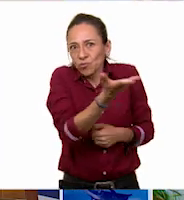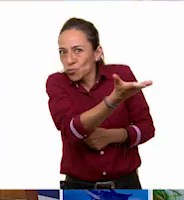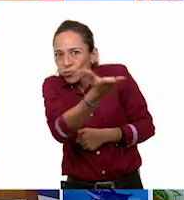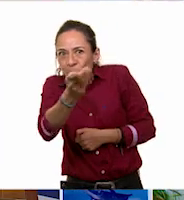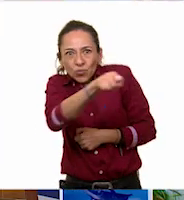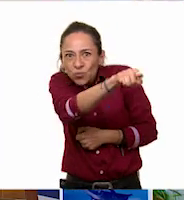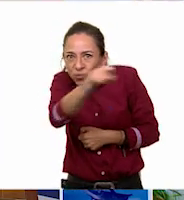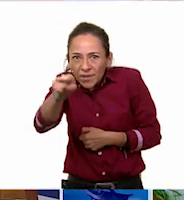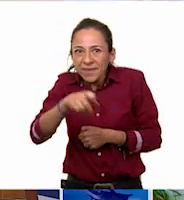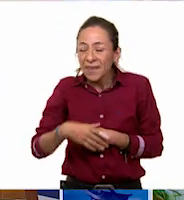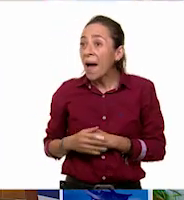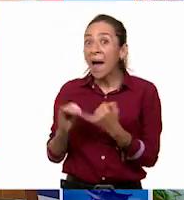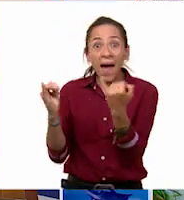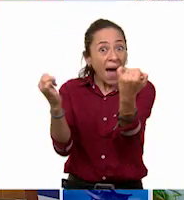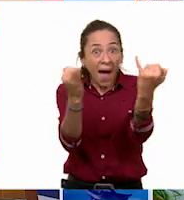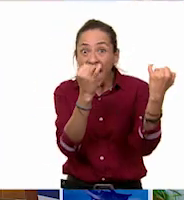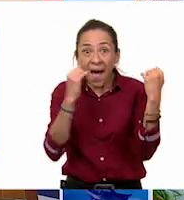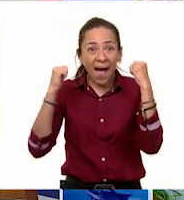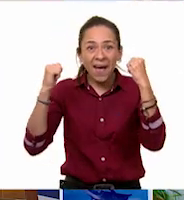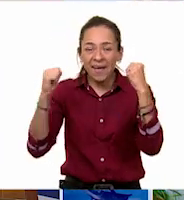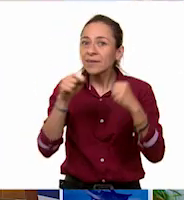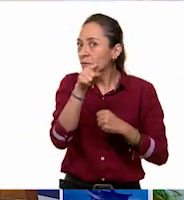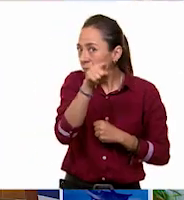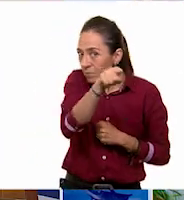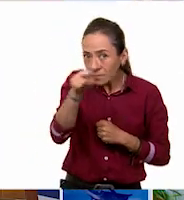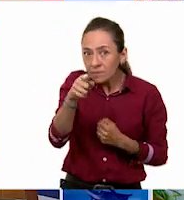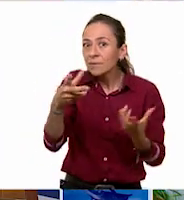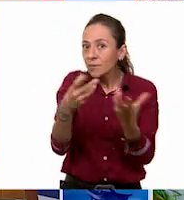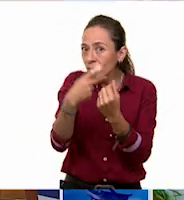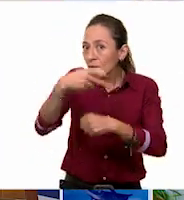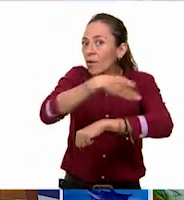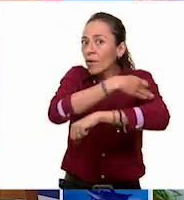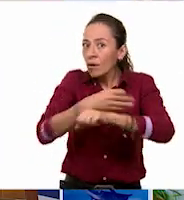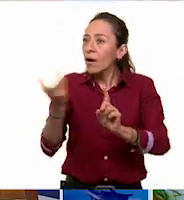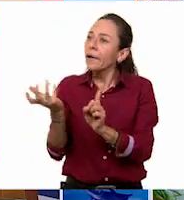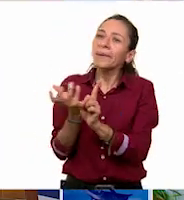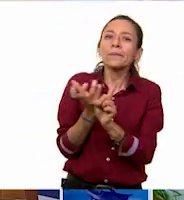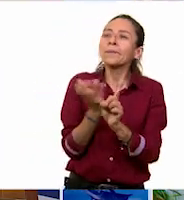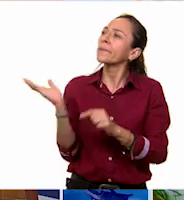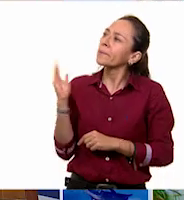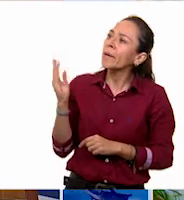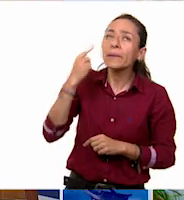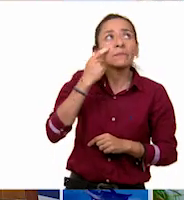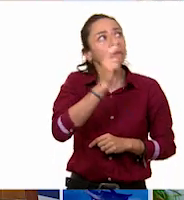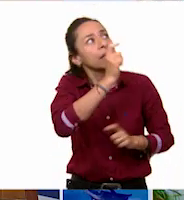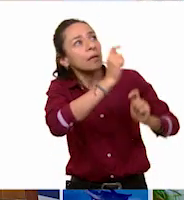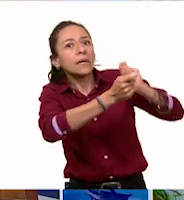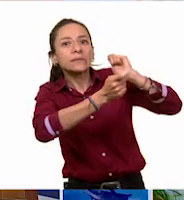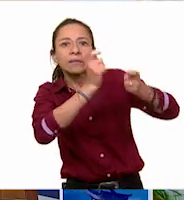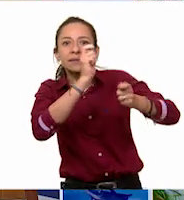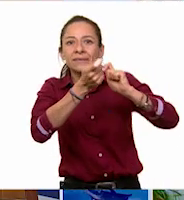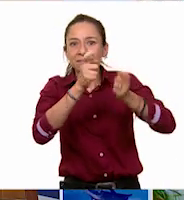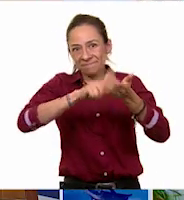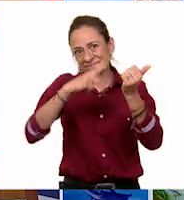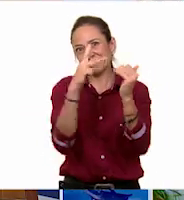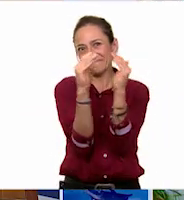va a ser el encargado de hacer el recorrido con su familia por el museo que ustedes pongan en casa. Entonces,